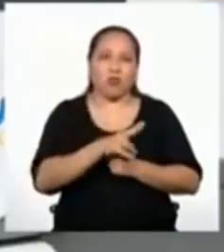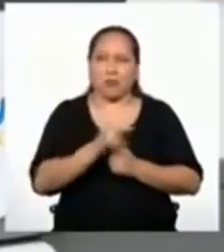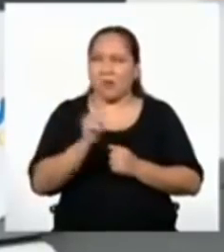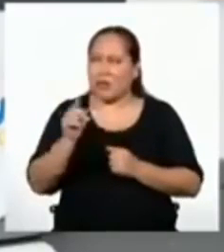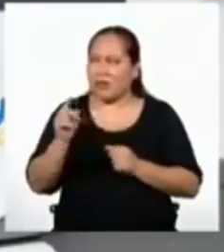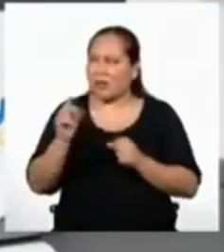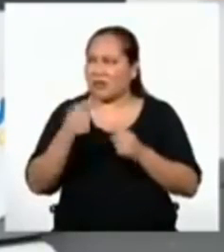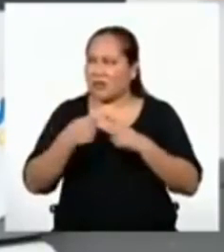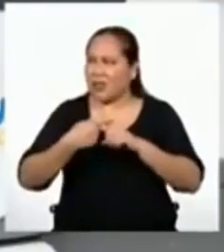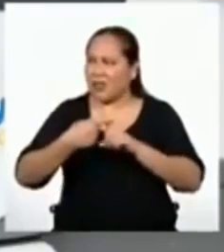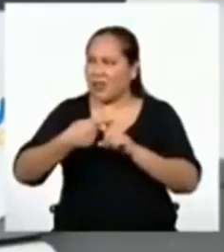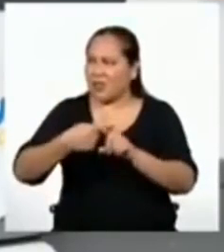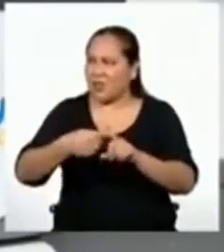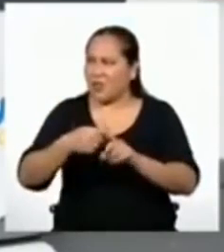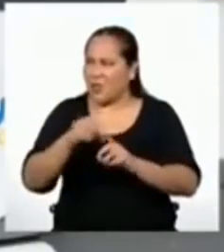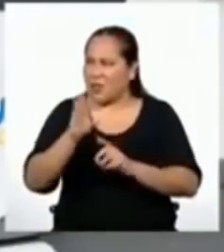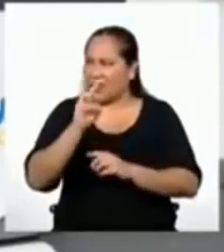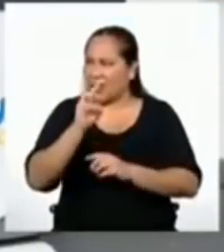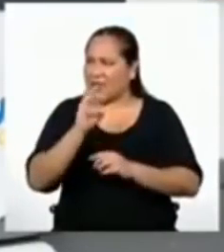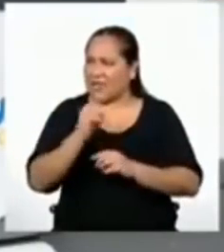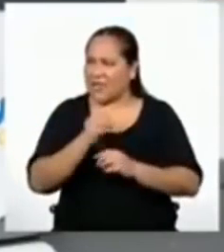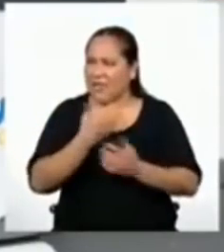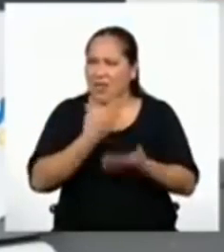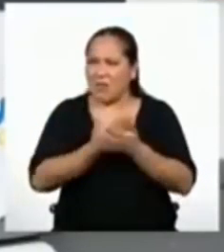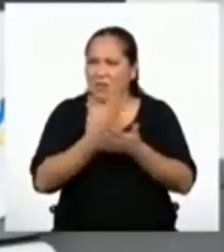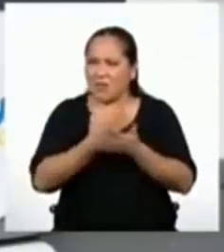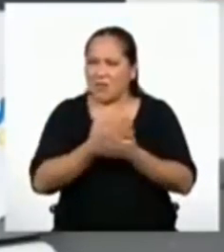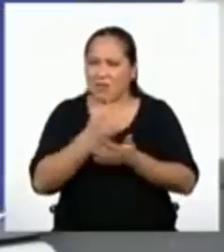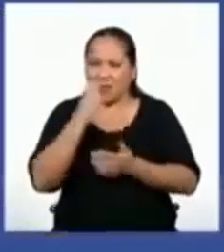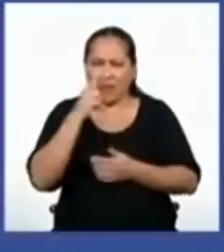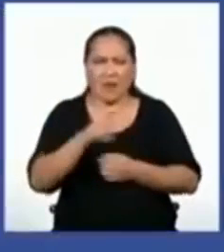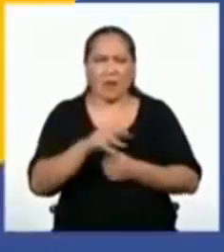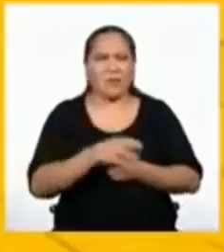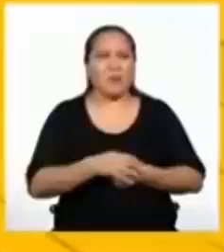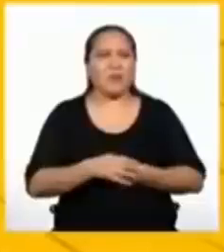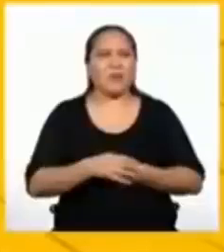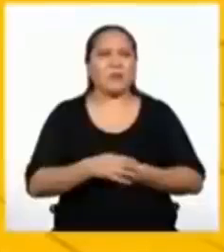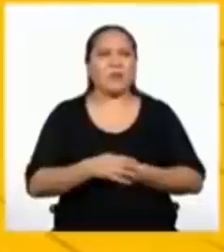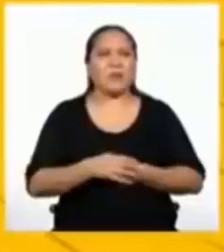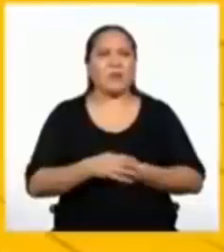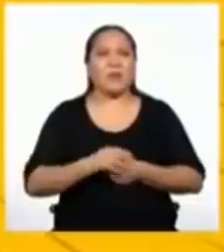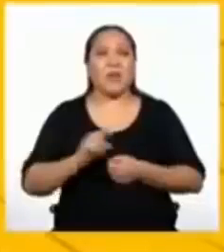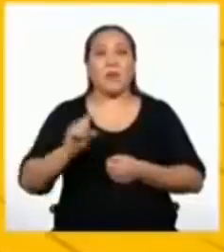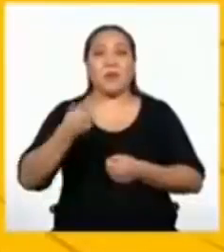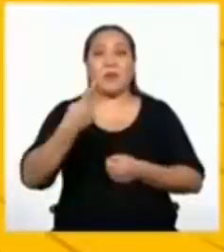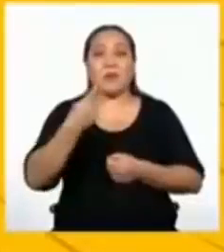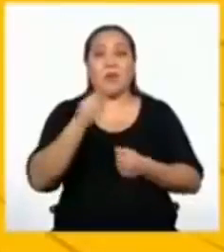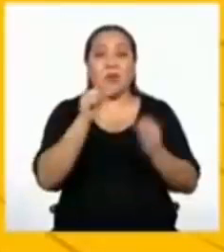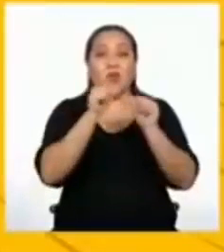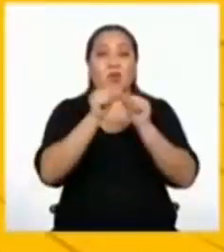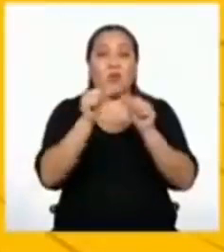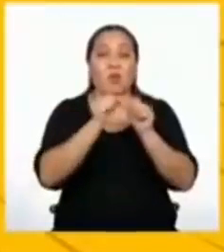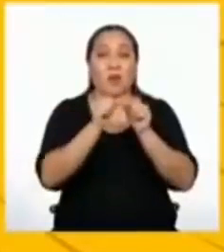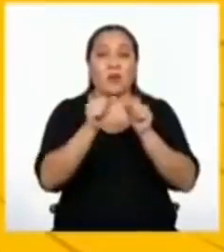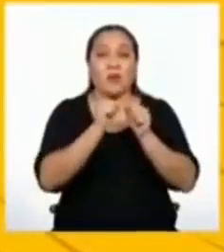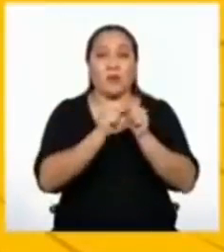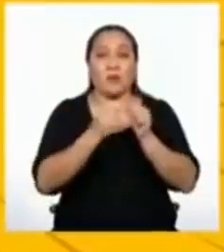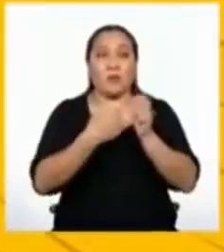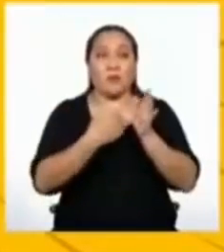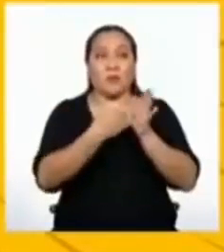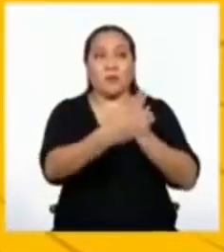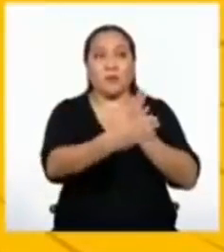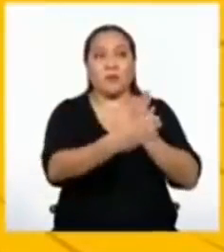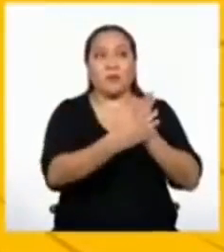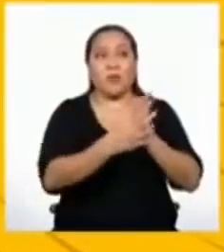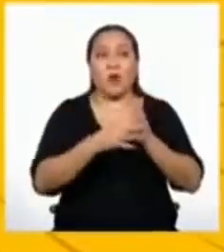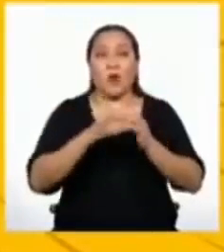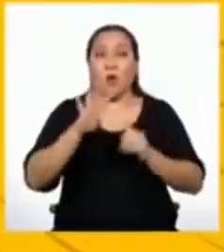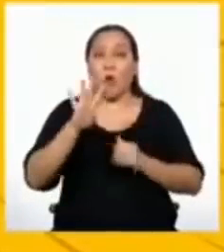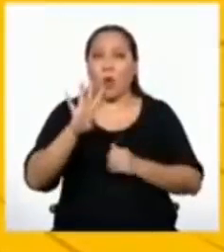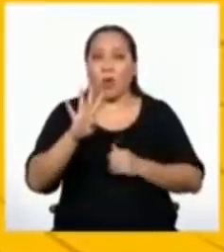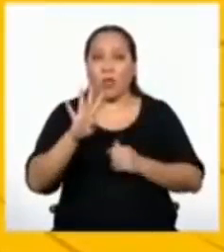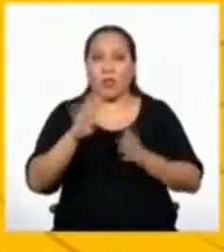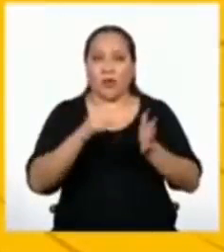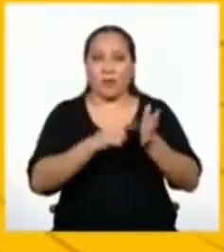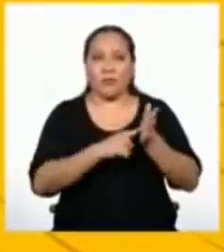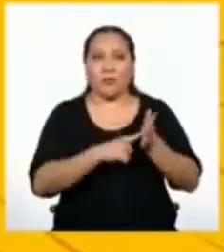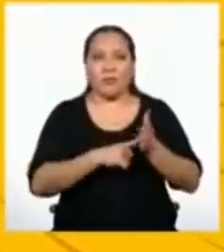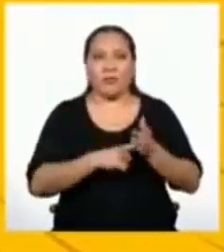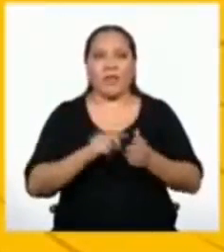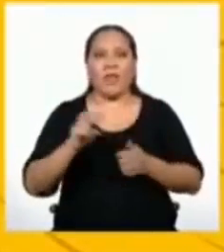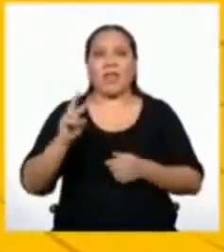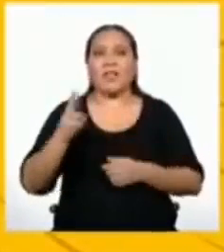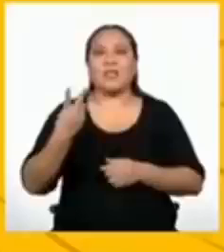veamos en el tablero si cumple con las condiciones del juego. La primera cantidad de fichas quedamos en que es cuatro.